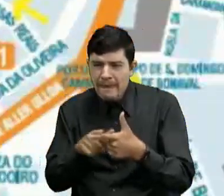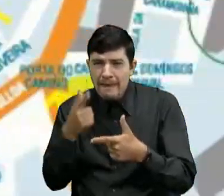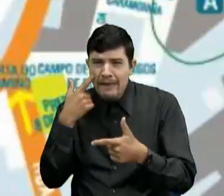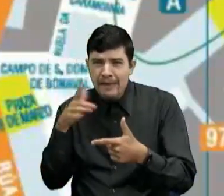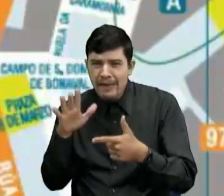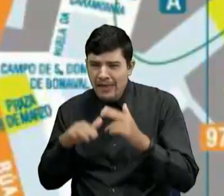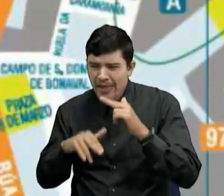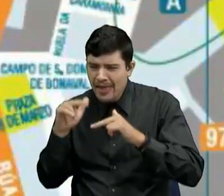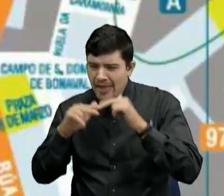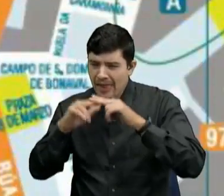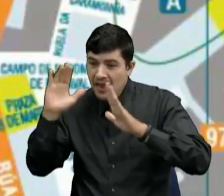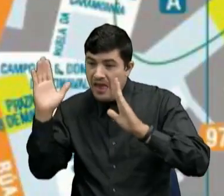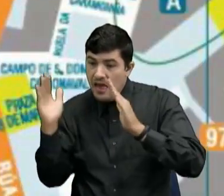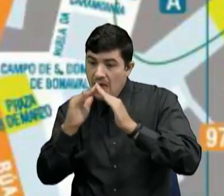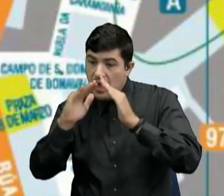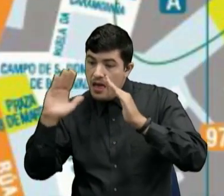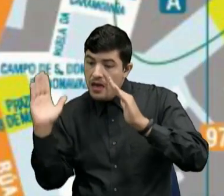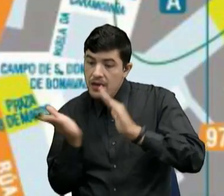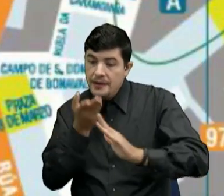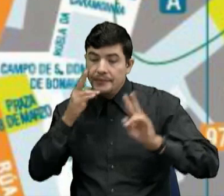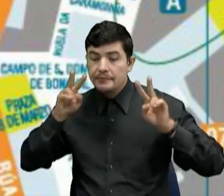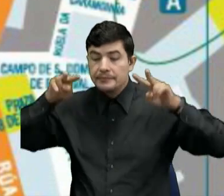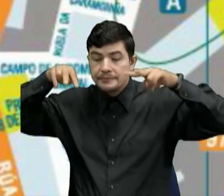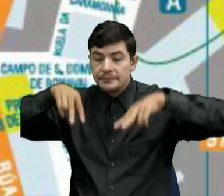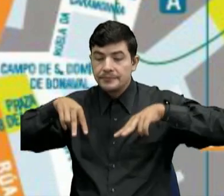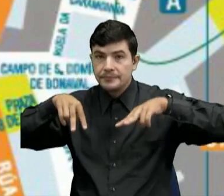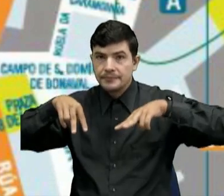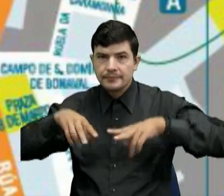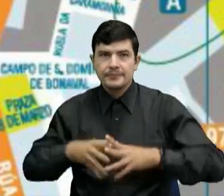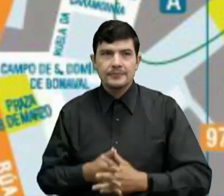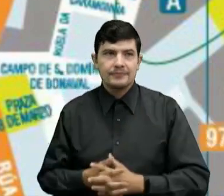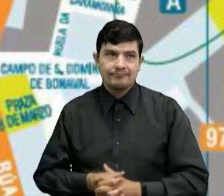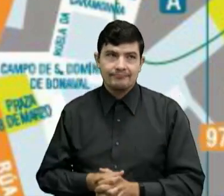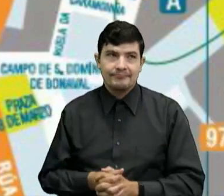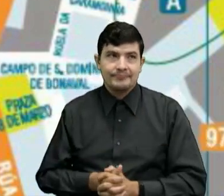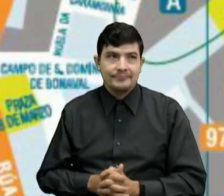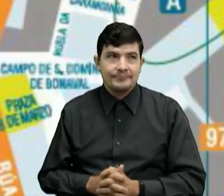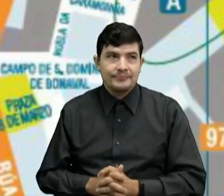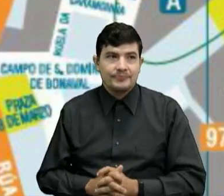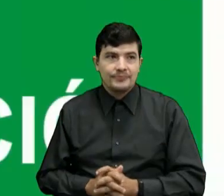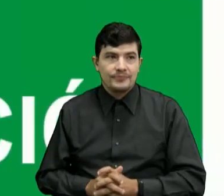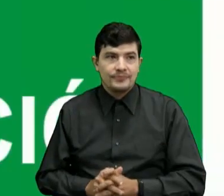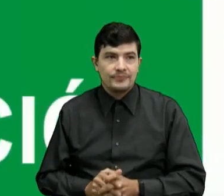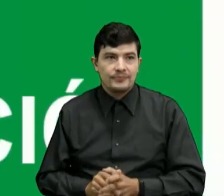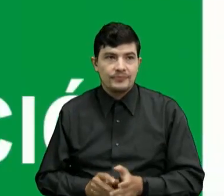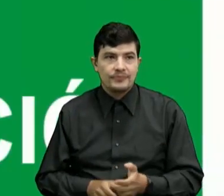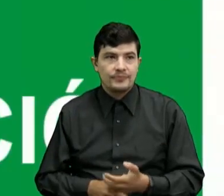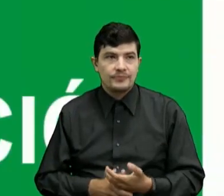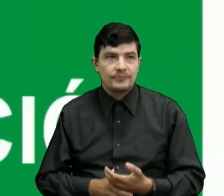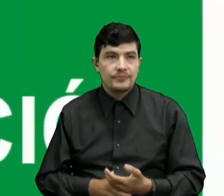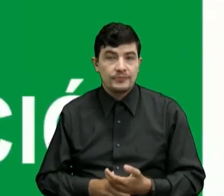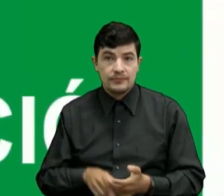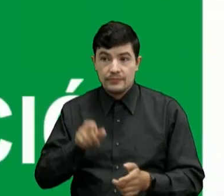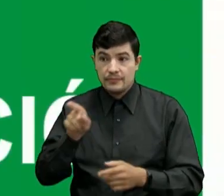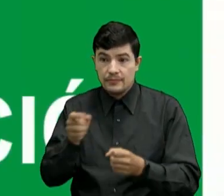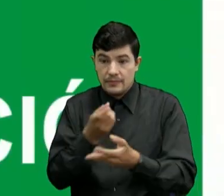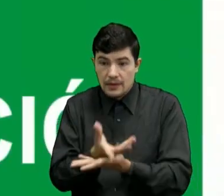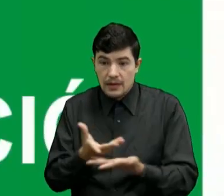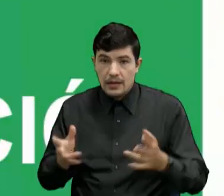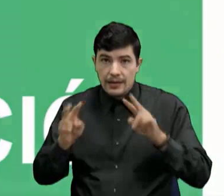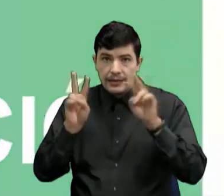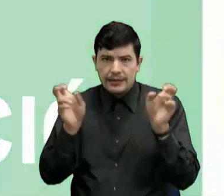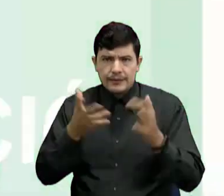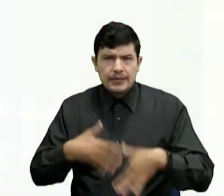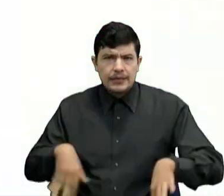Y se le estuviera mirando desde encima Entre otras cosas Son muy útiles para ubicar las